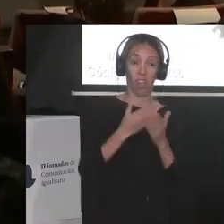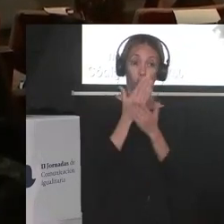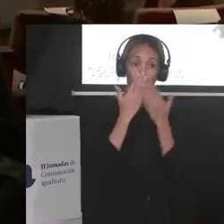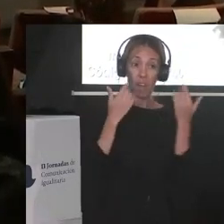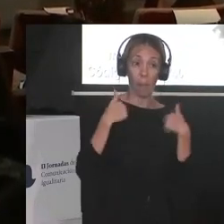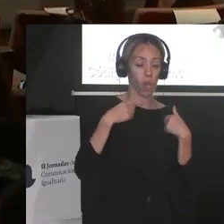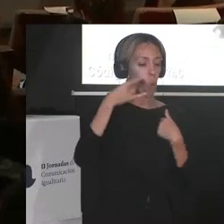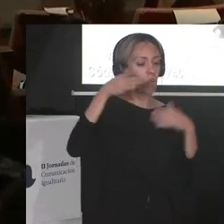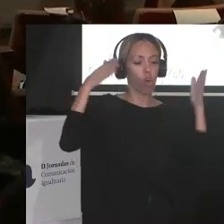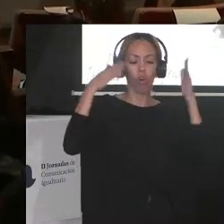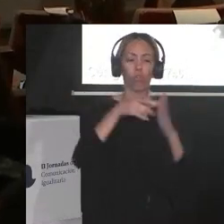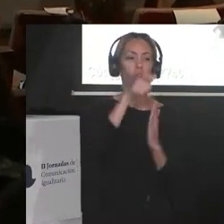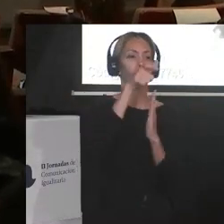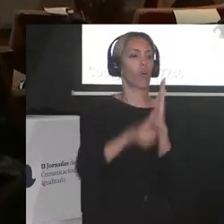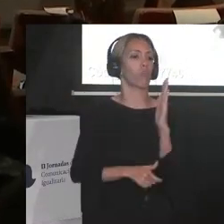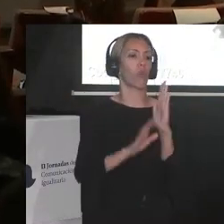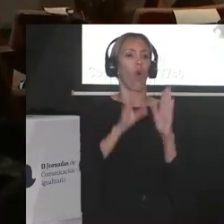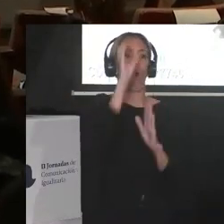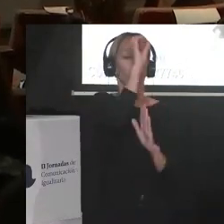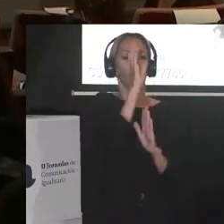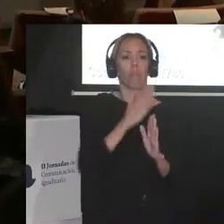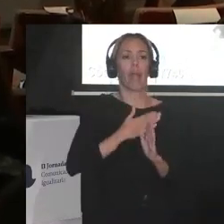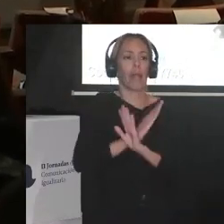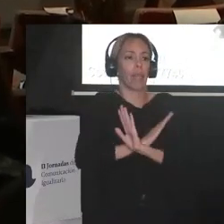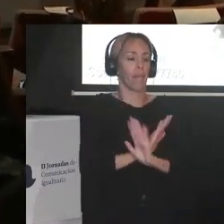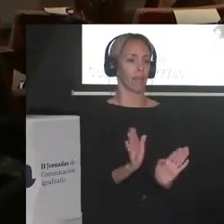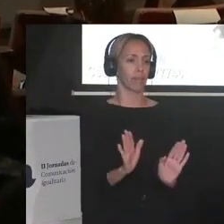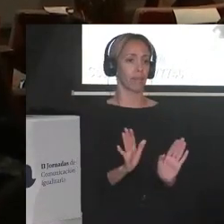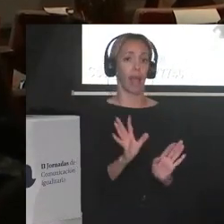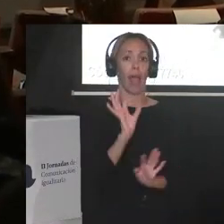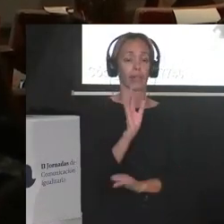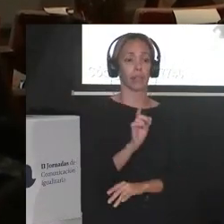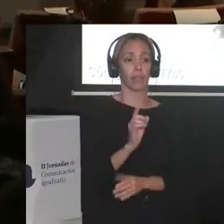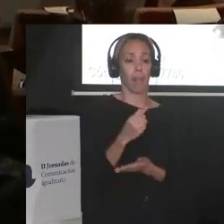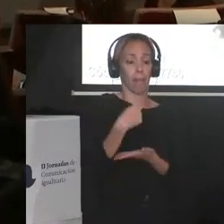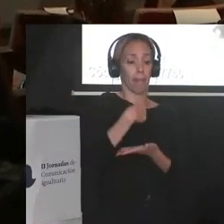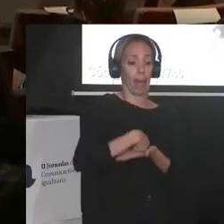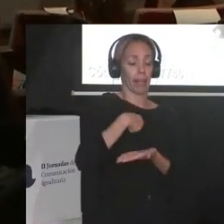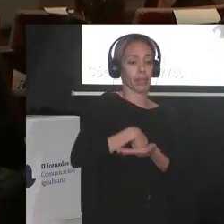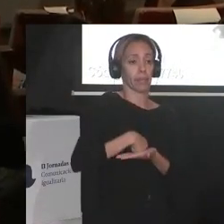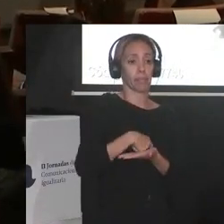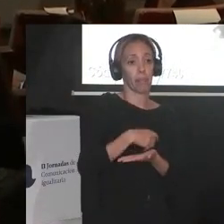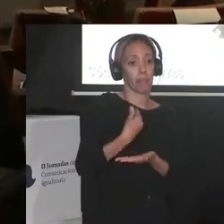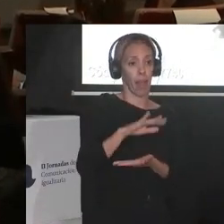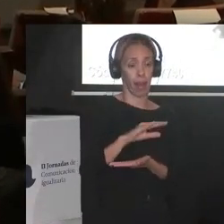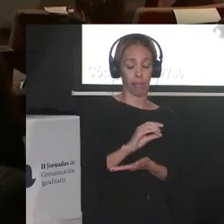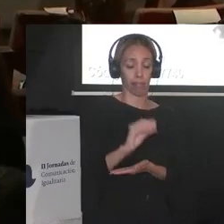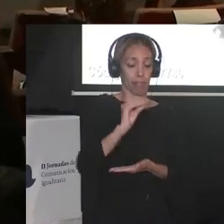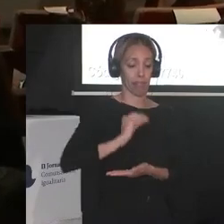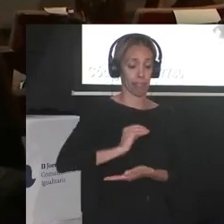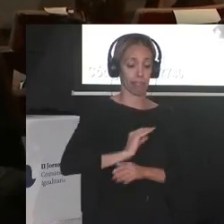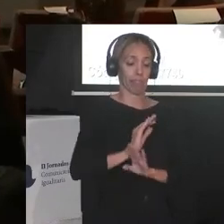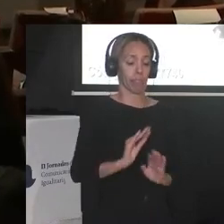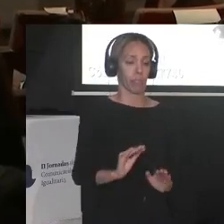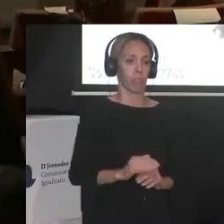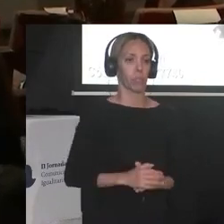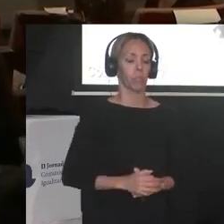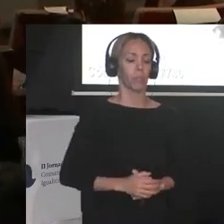algo más que eso mis opiniones ahí están así pagaditas mal pagaditas entonces